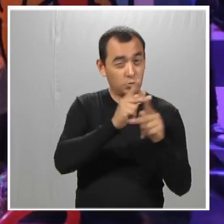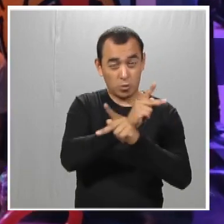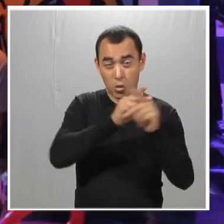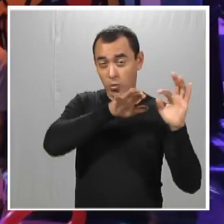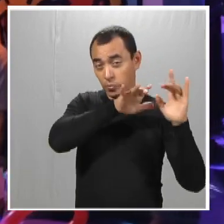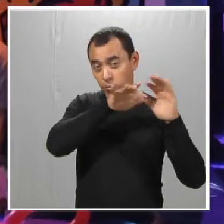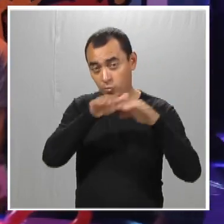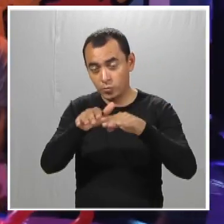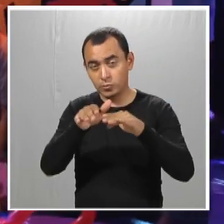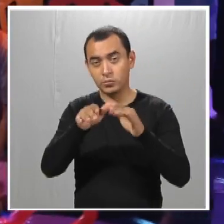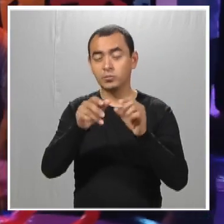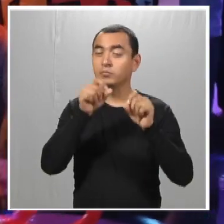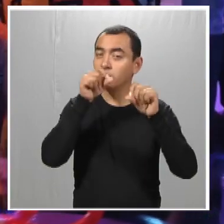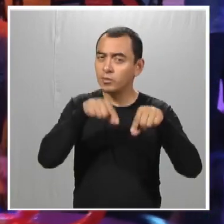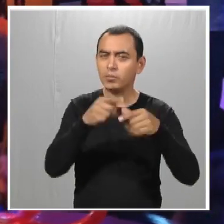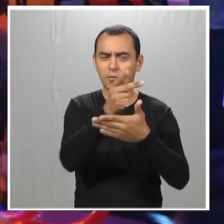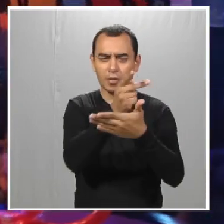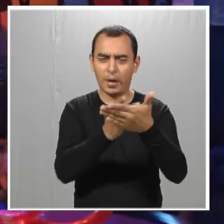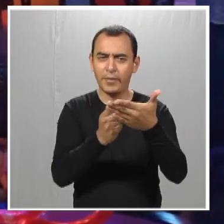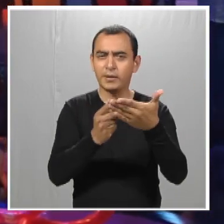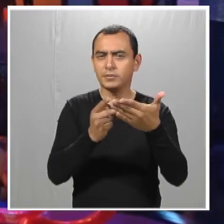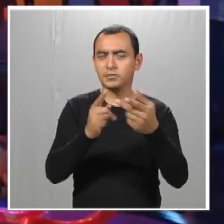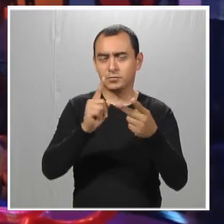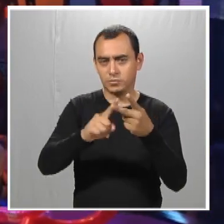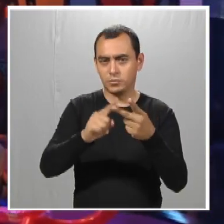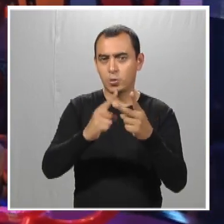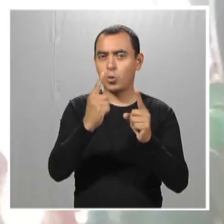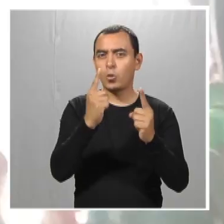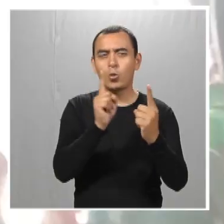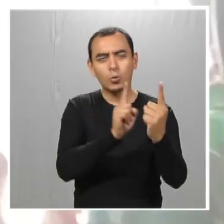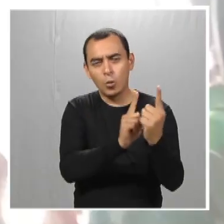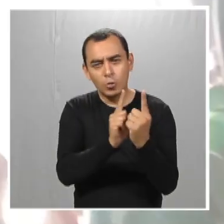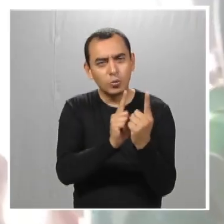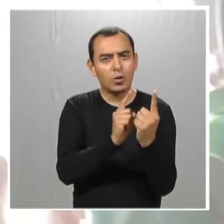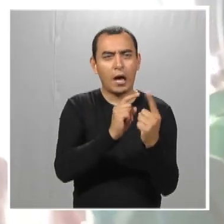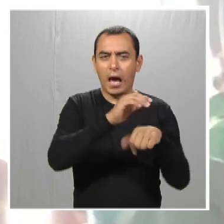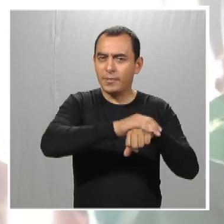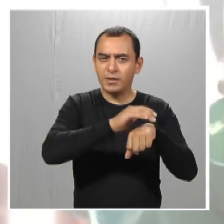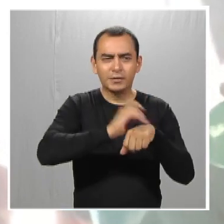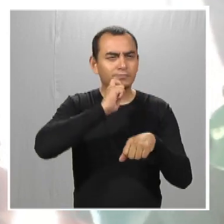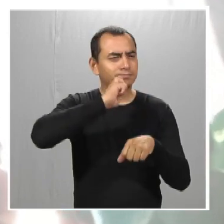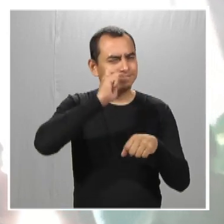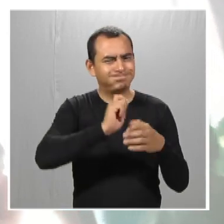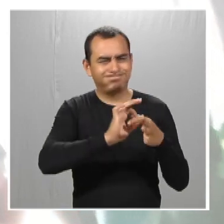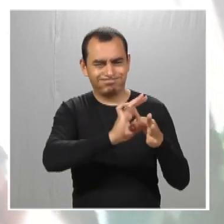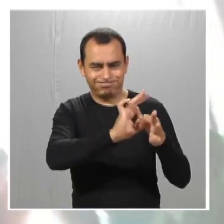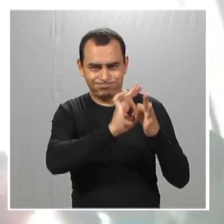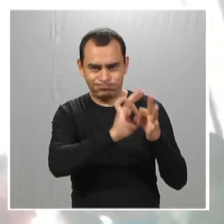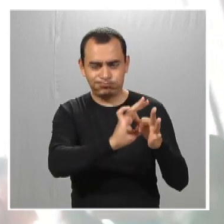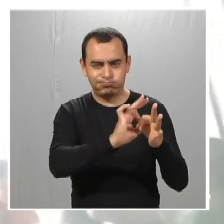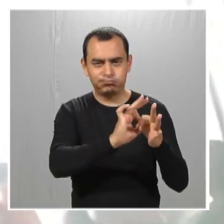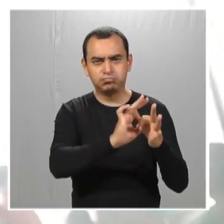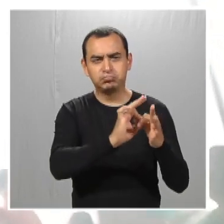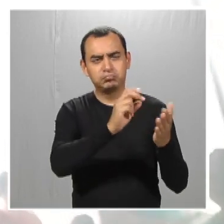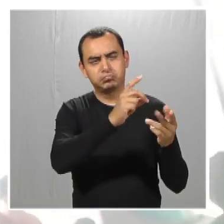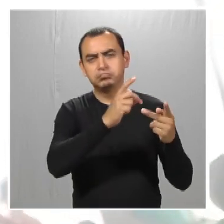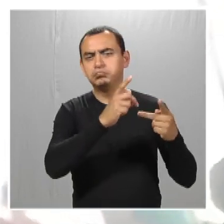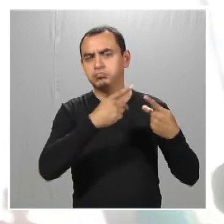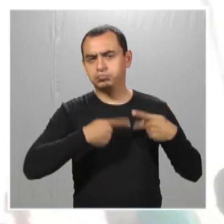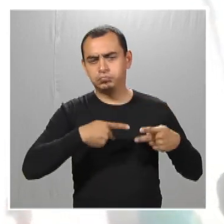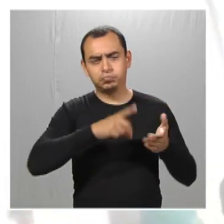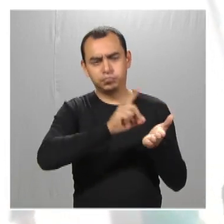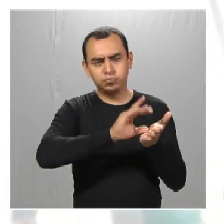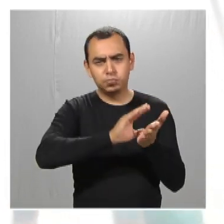todos y tenemos varios programas. El programa uno a uno, donde es la amistad directa, un voluntario con un chico con